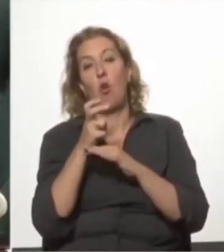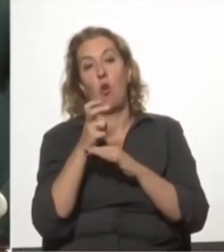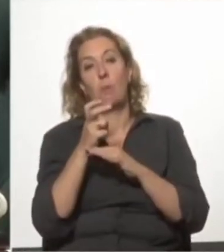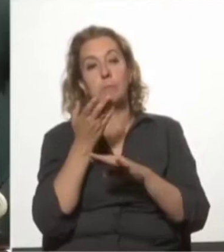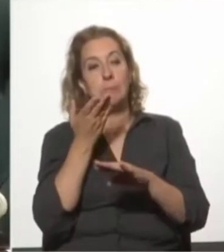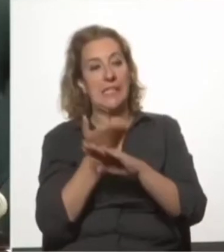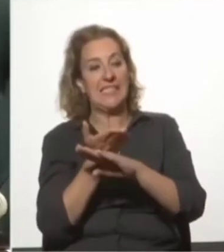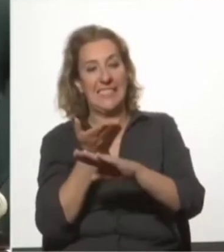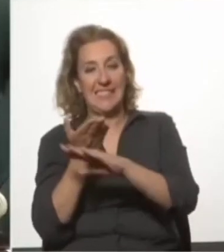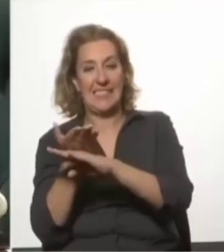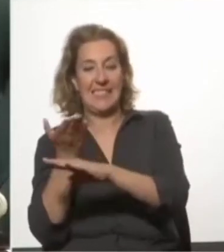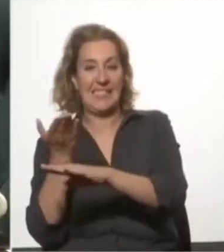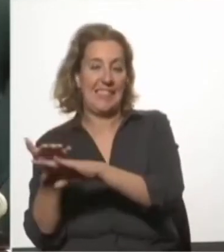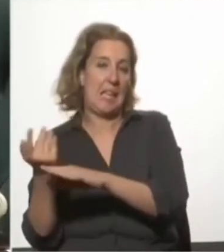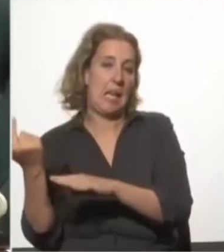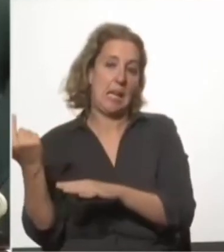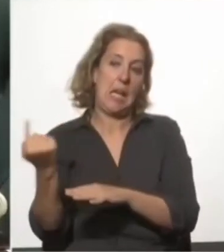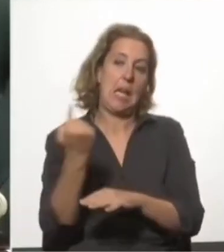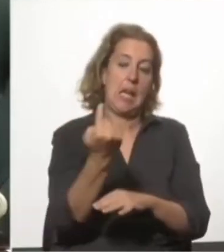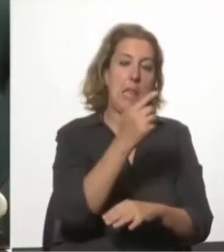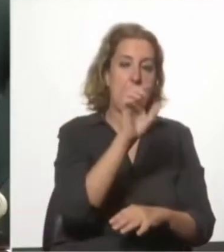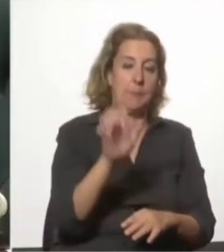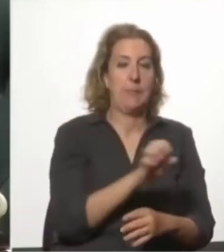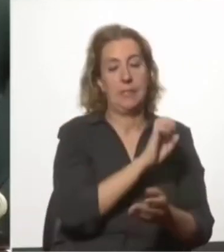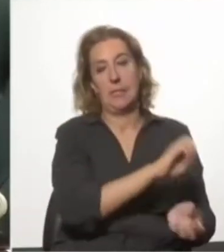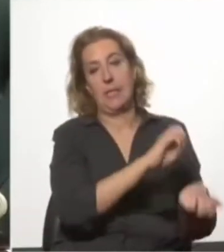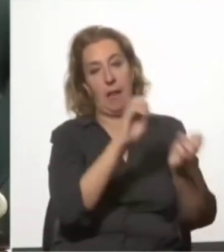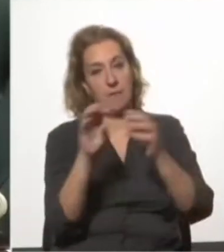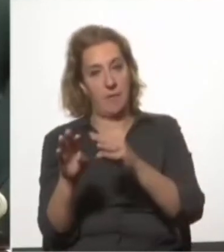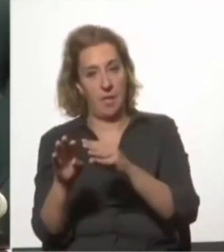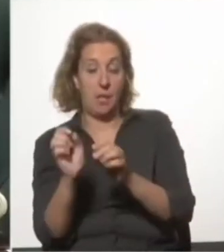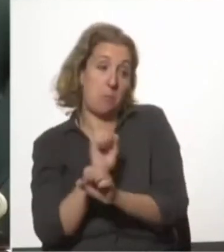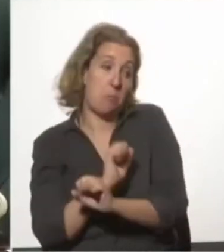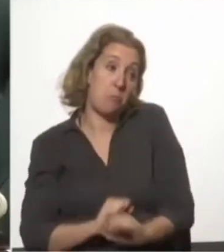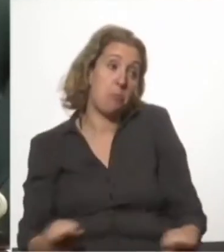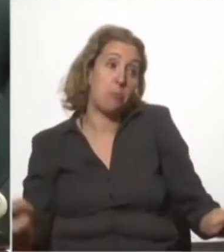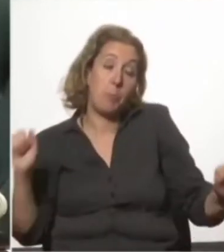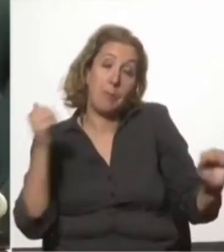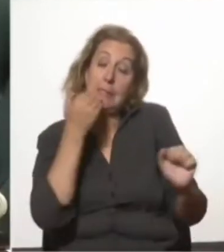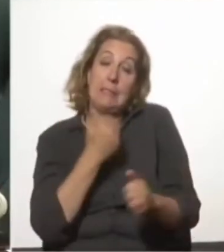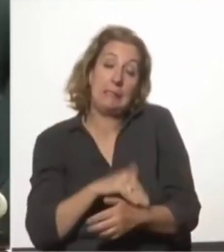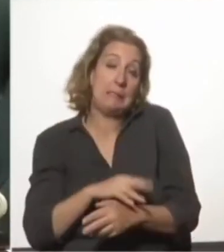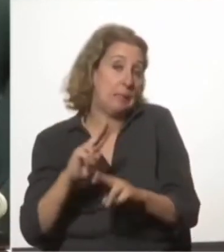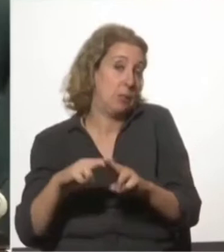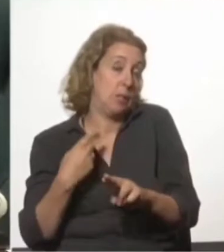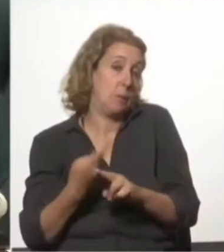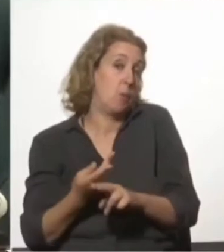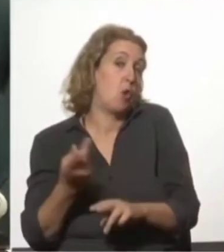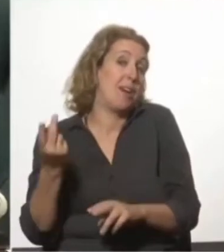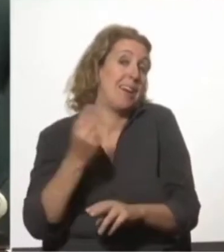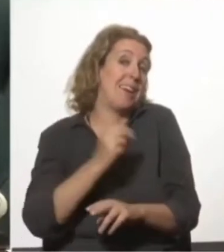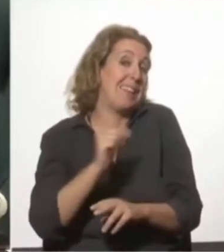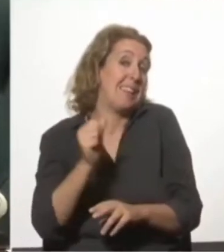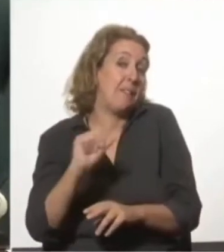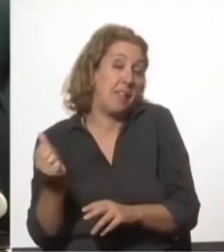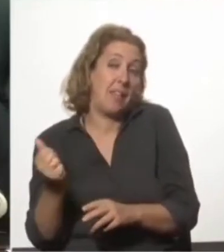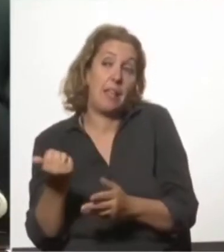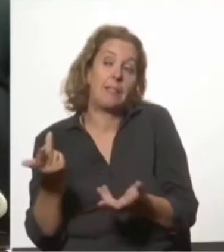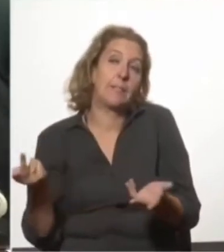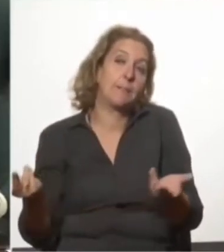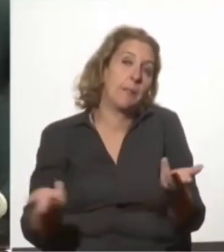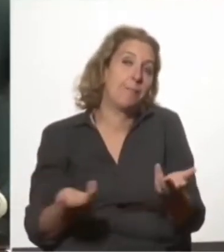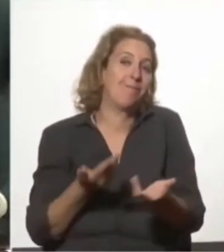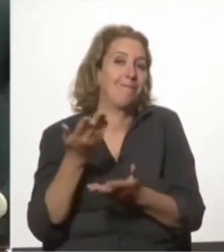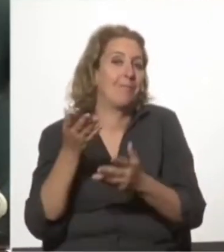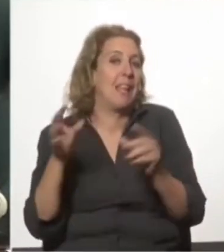cada empresa que transfiriera, que de alguna manera puede reinterpretarse como una rentabilidad que, entre comillas,